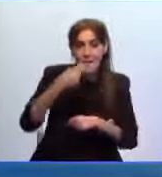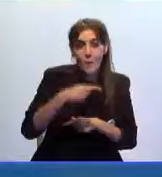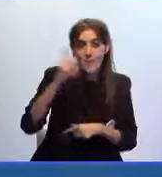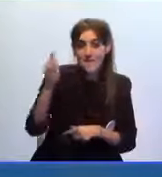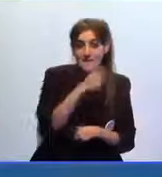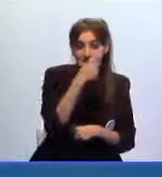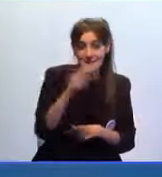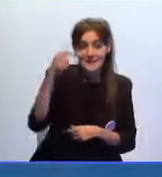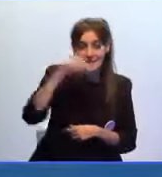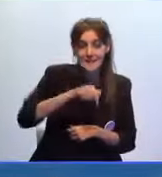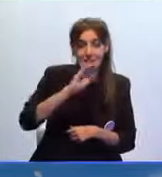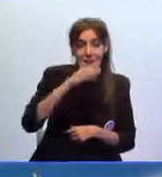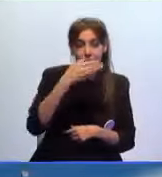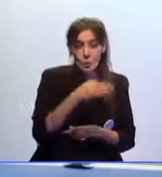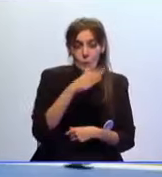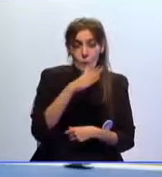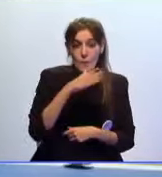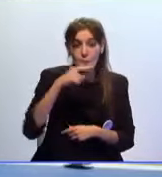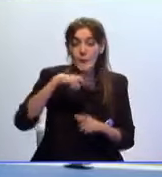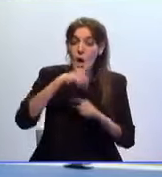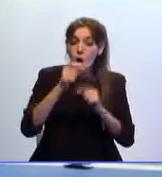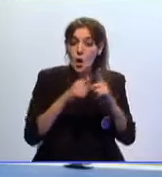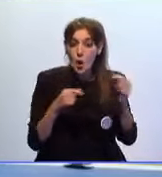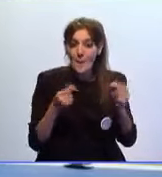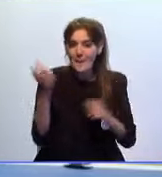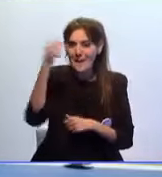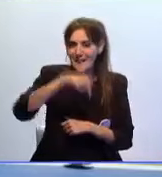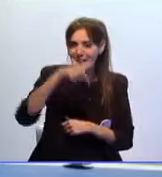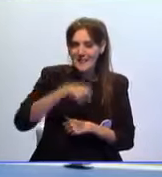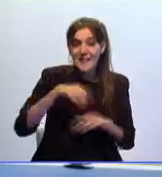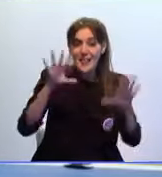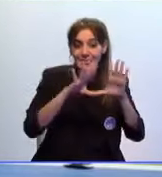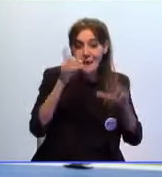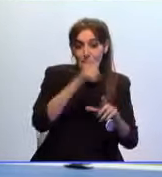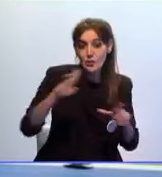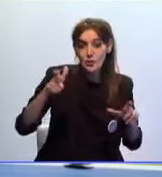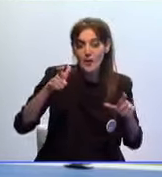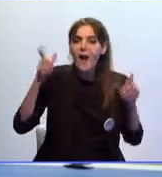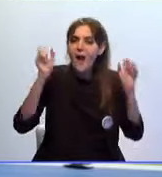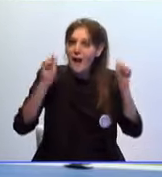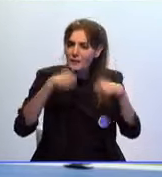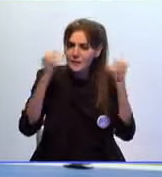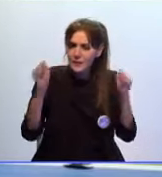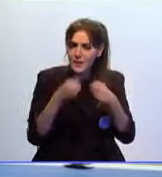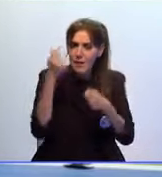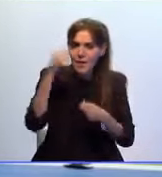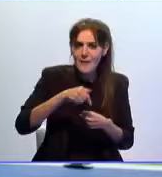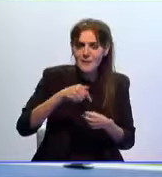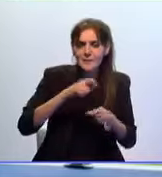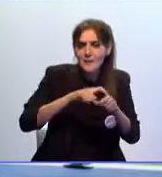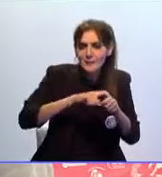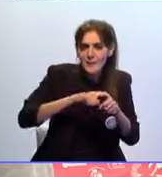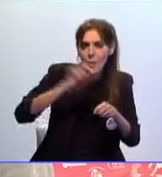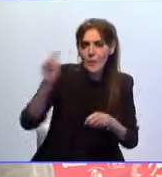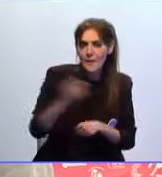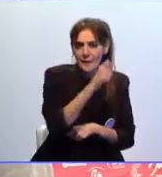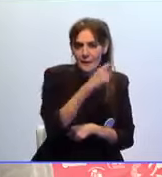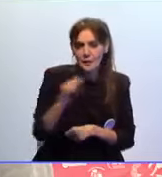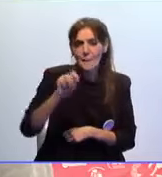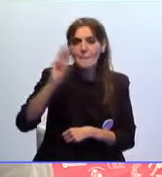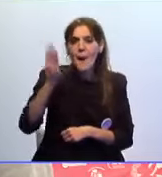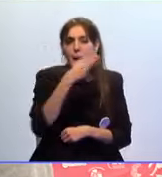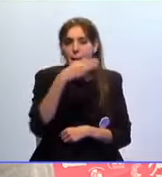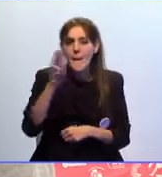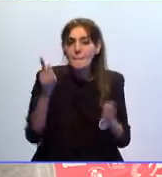tenis celebrado en el Club Loma Margarita ha dejado en Ceuta 10 entrenadores en esta emergente modalidad de raqueta El Pickleball